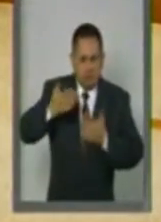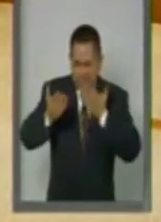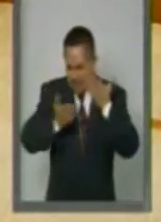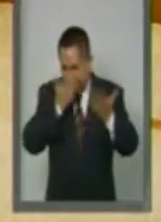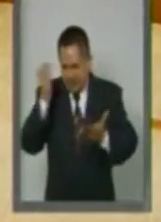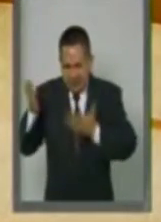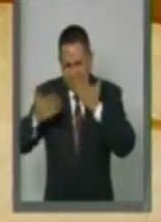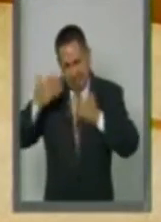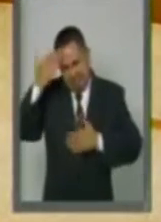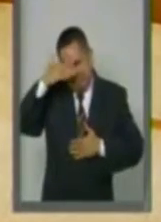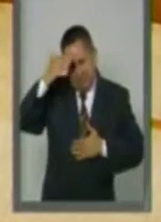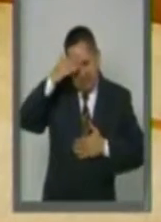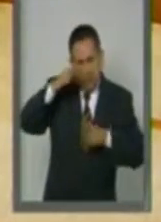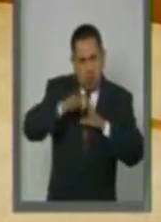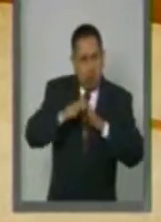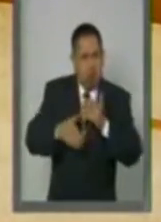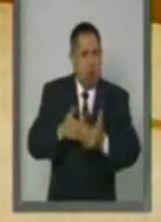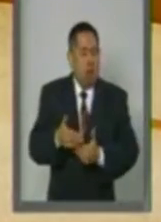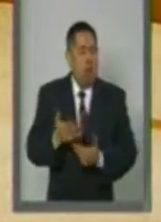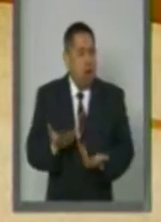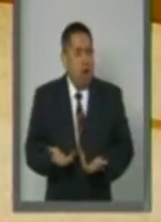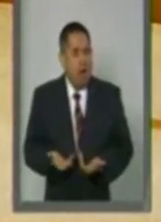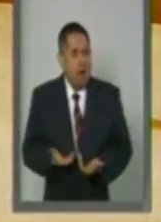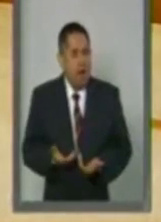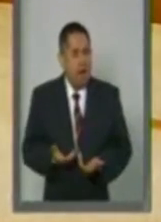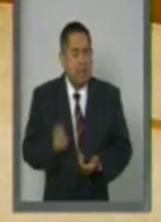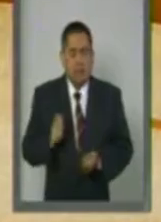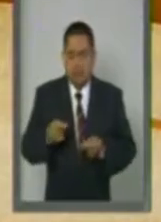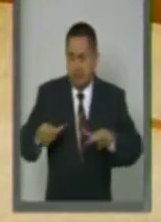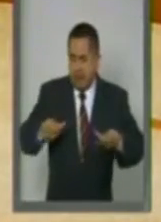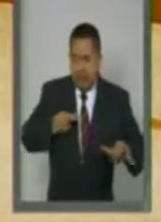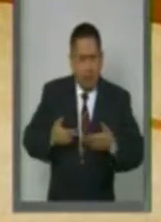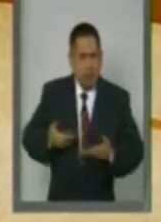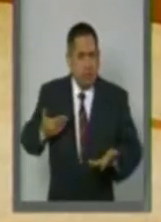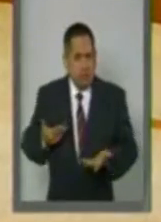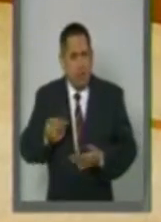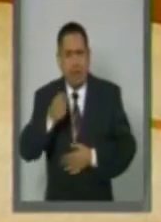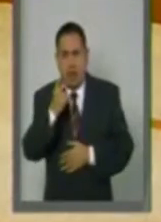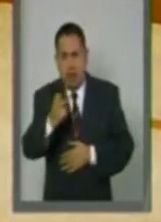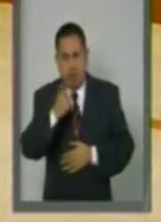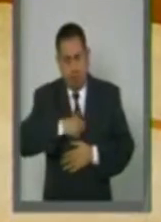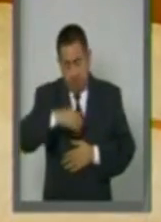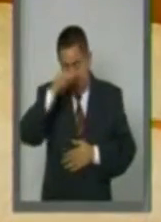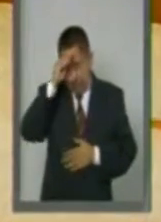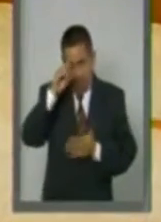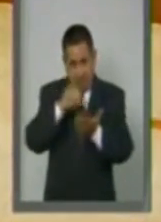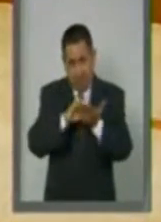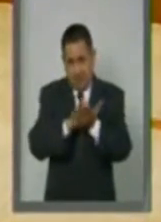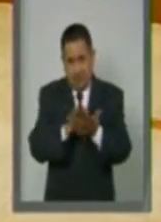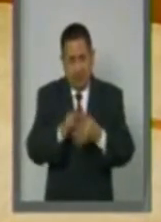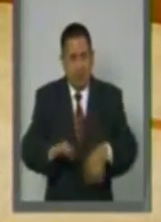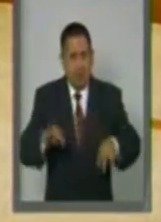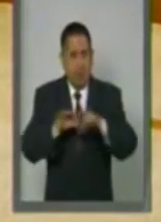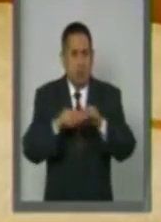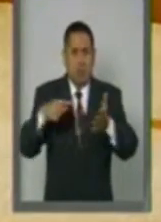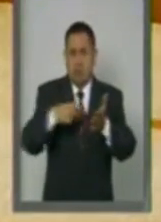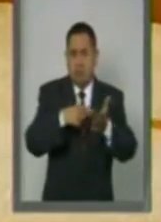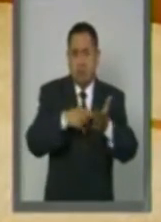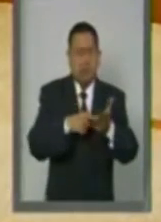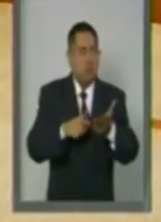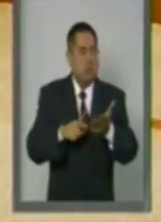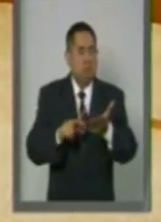permanentemente. Luego, entonces, creemos que es importante establecer en estos dos marcos